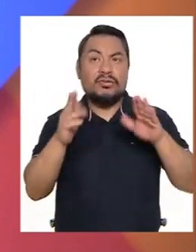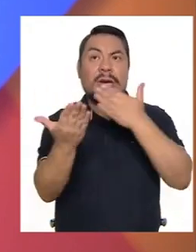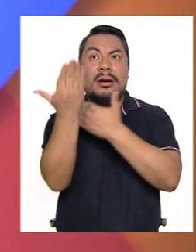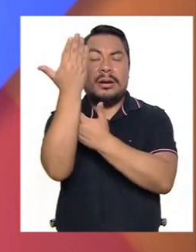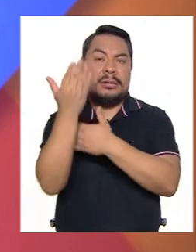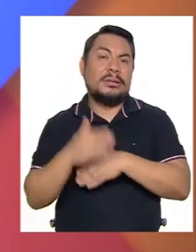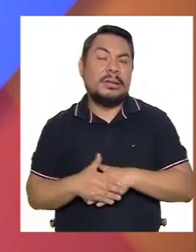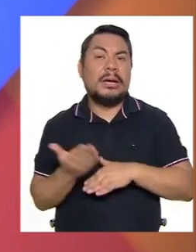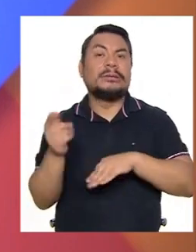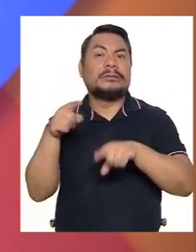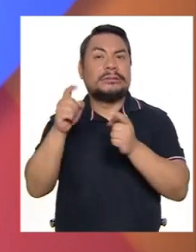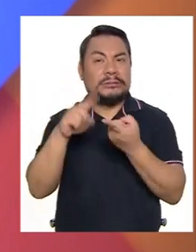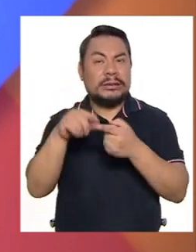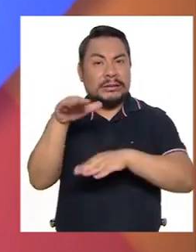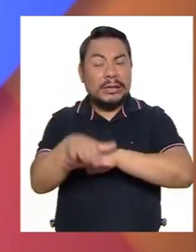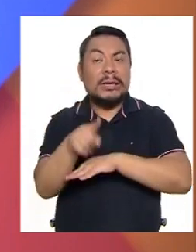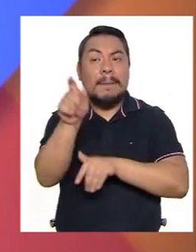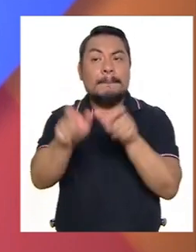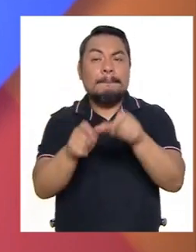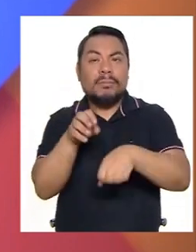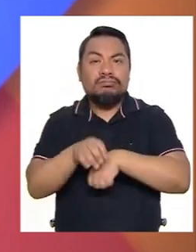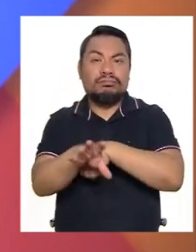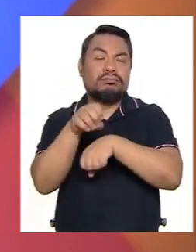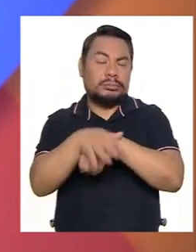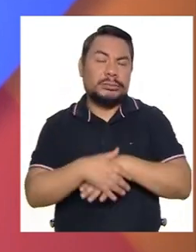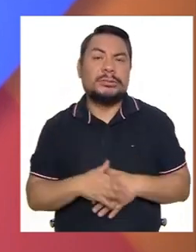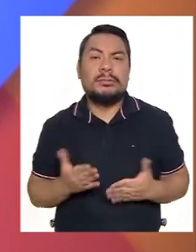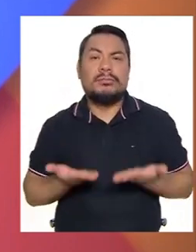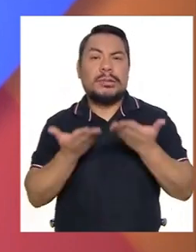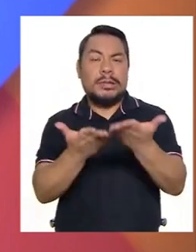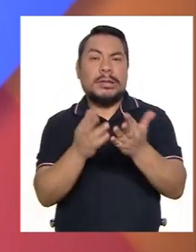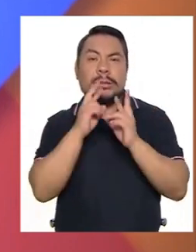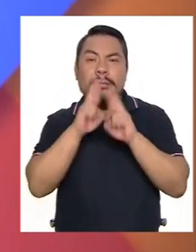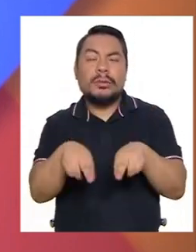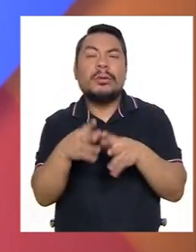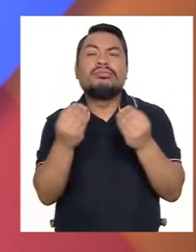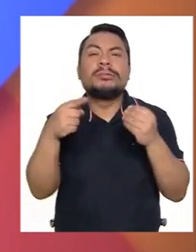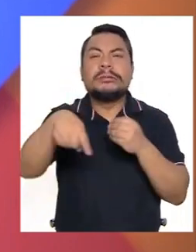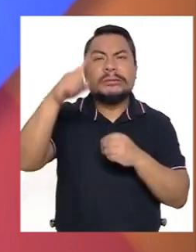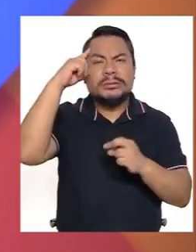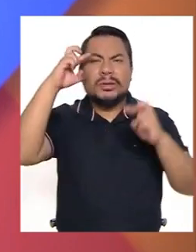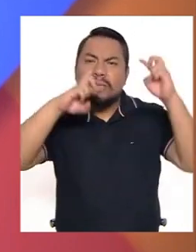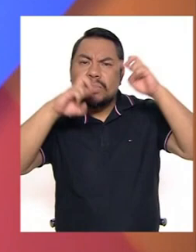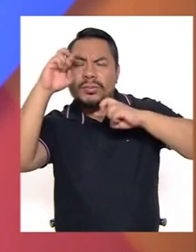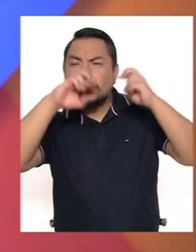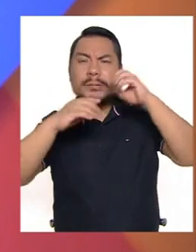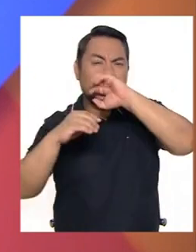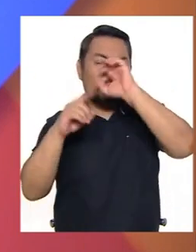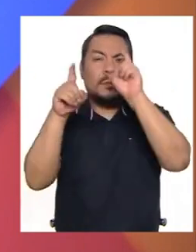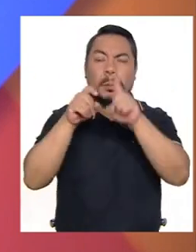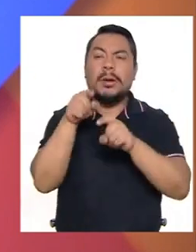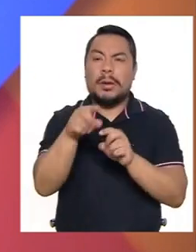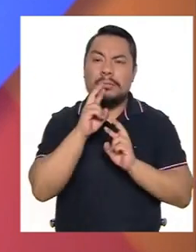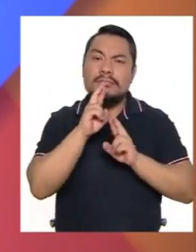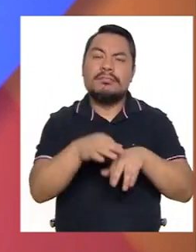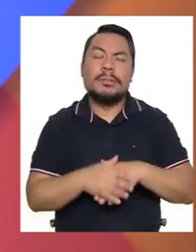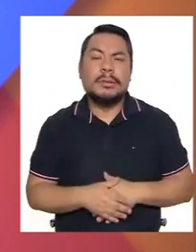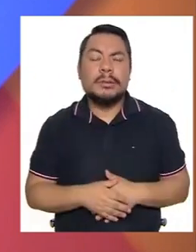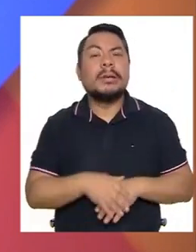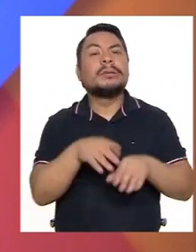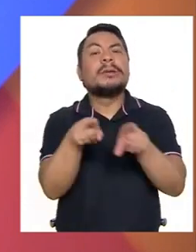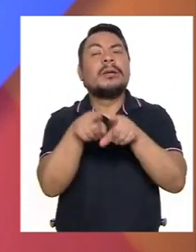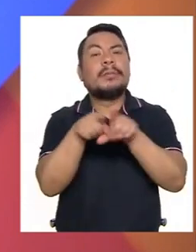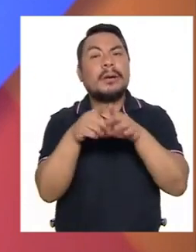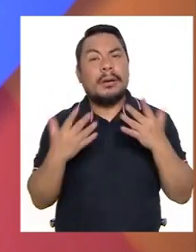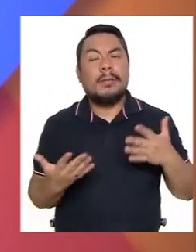hay personas que pueden orientarlos y, digamos, dar respuesta muchas veces a las inquietudes. Y por otro lado, nos dirigimos